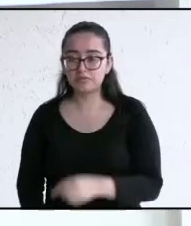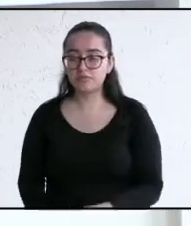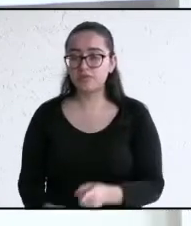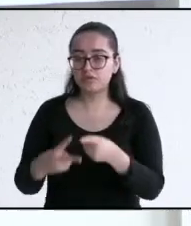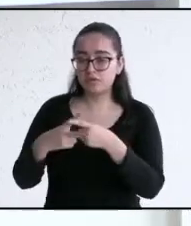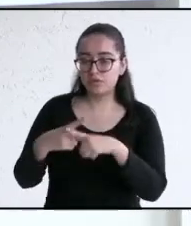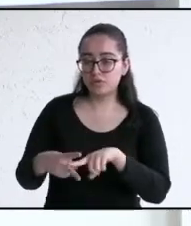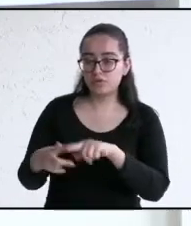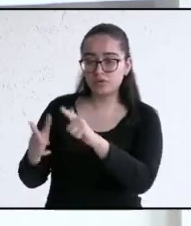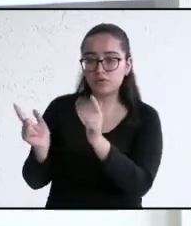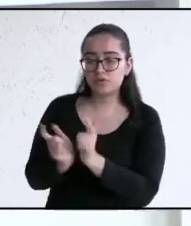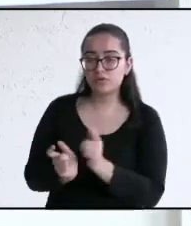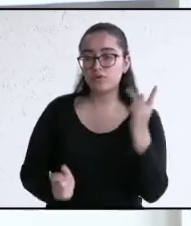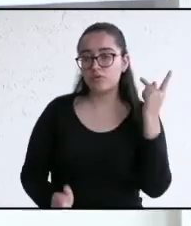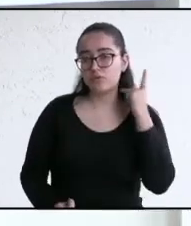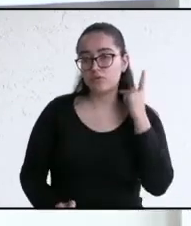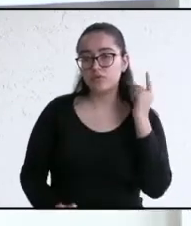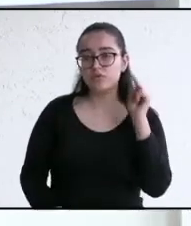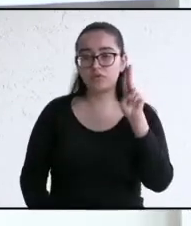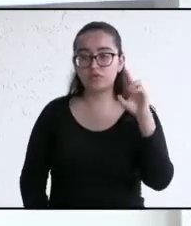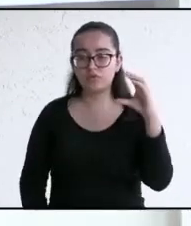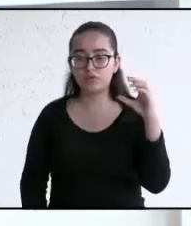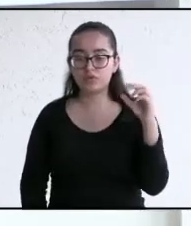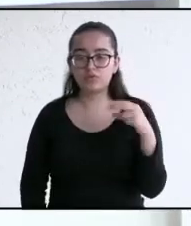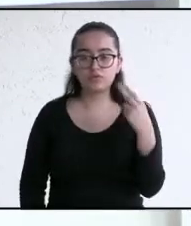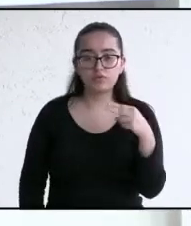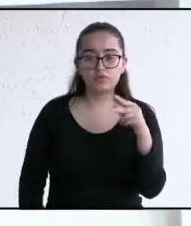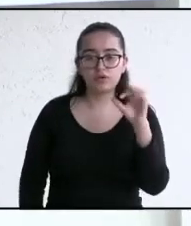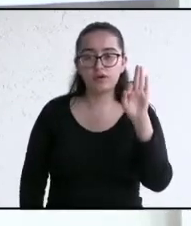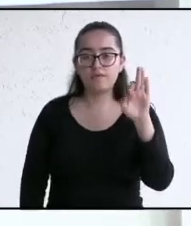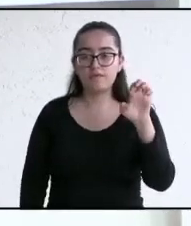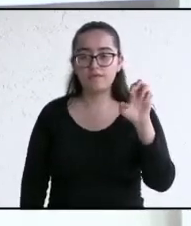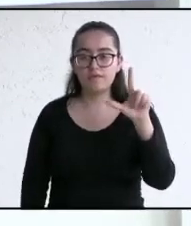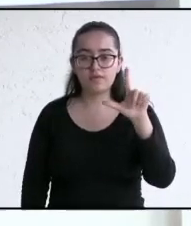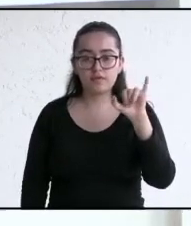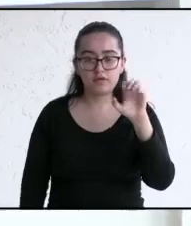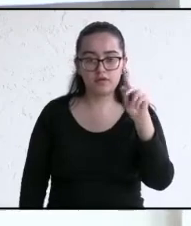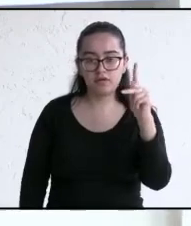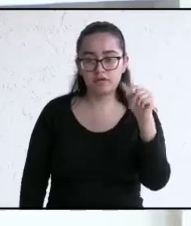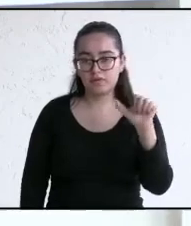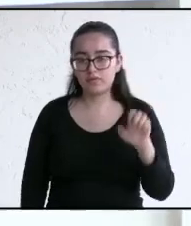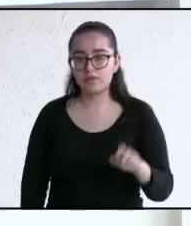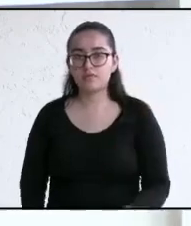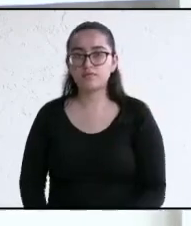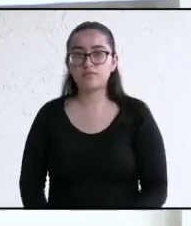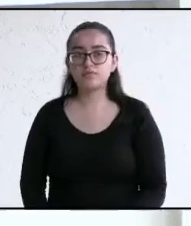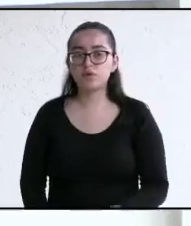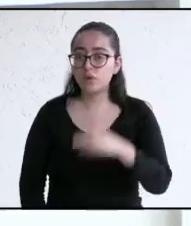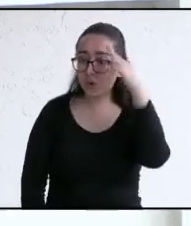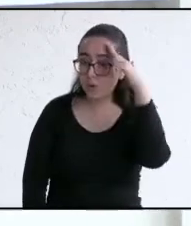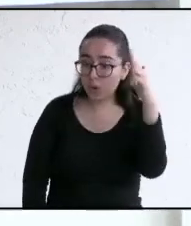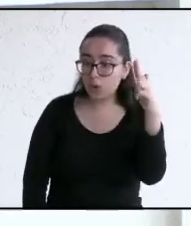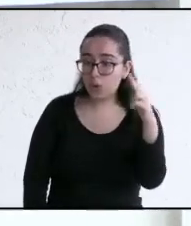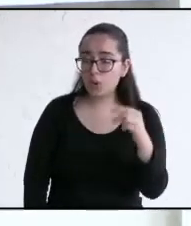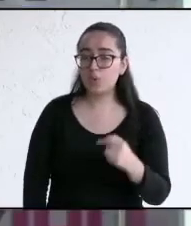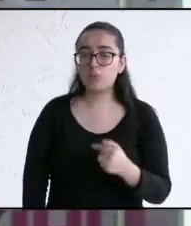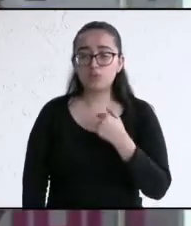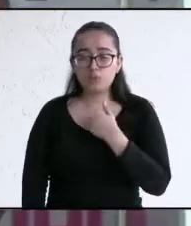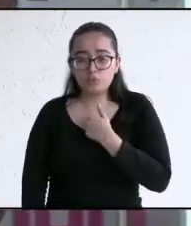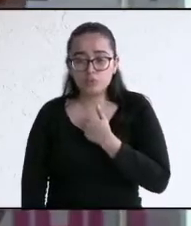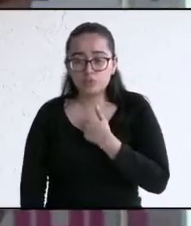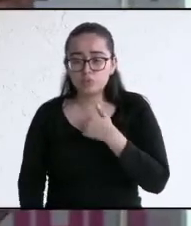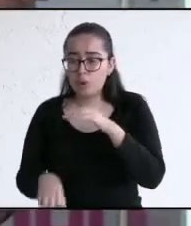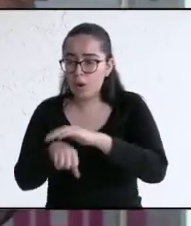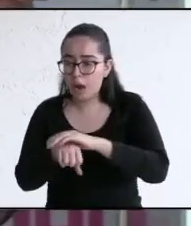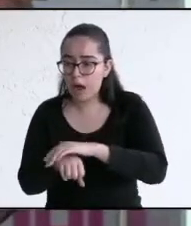el candidato de unidad ciudadana, Felipe Utrera Ruiz. Adelante, candidato. Hola, tal? Yo soy Felipe Utrera Ruiz, el amigo